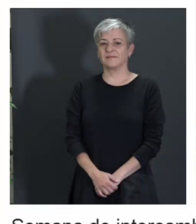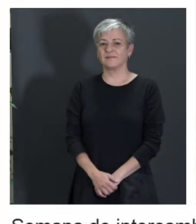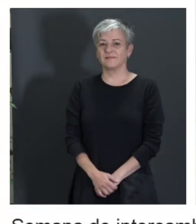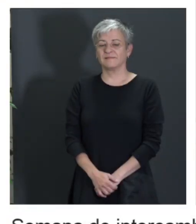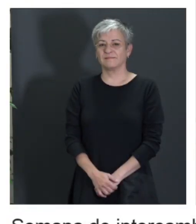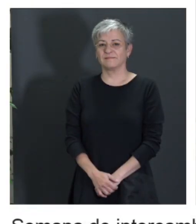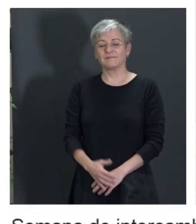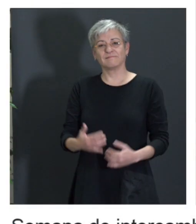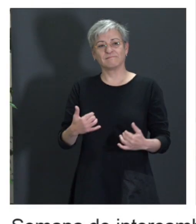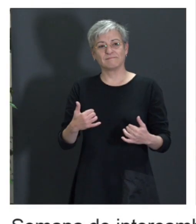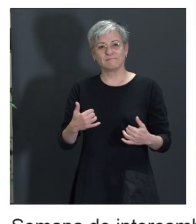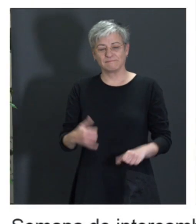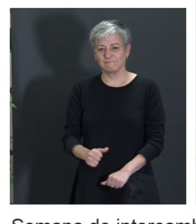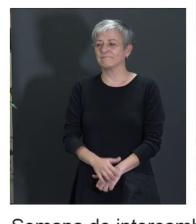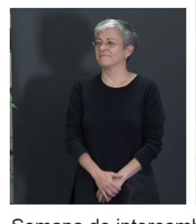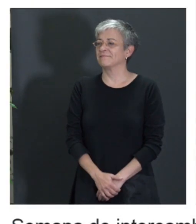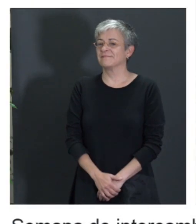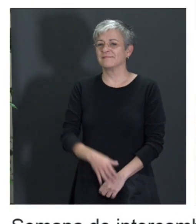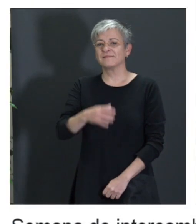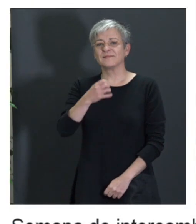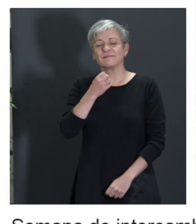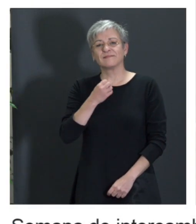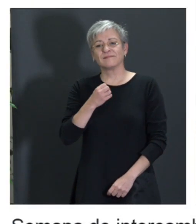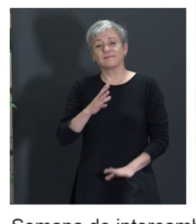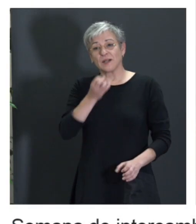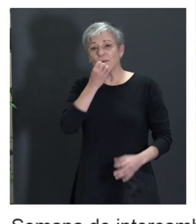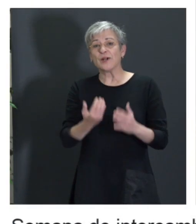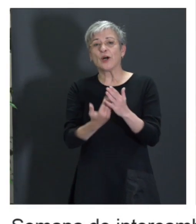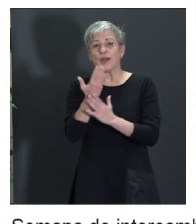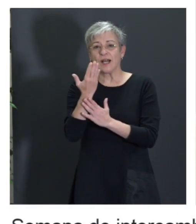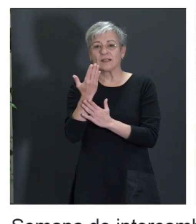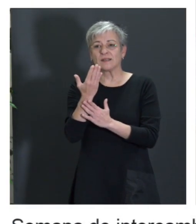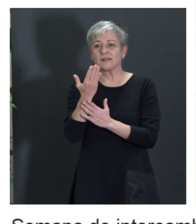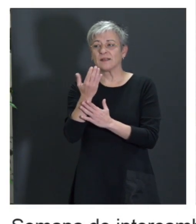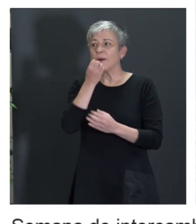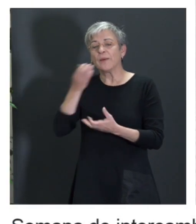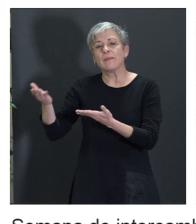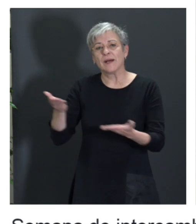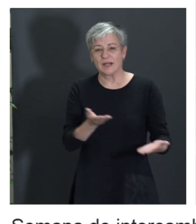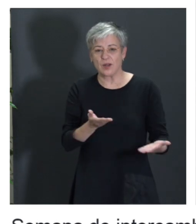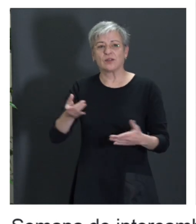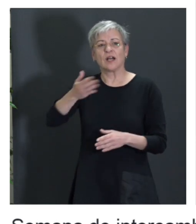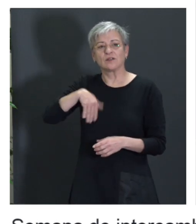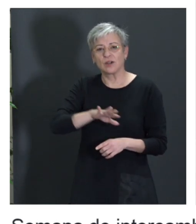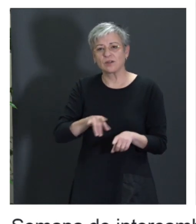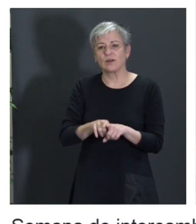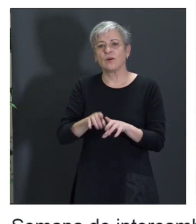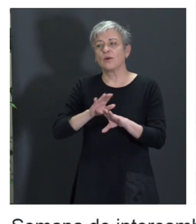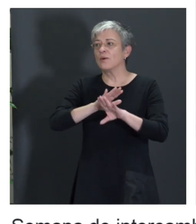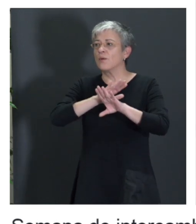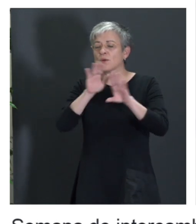¿Ya empezamos entonces? Sí, pues nada, buenos días, bienvenidos a todos a la última